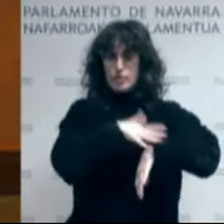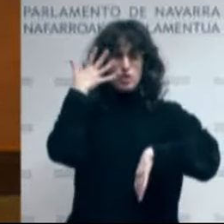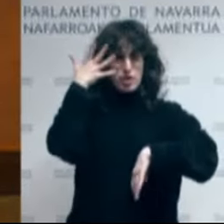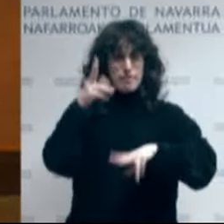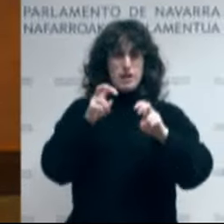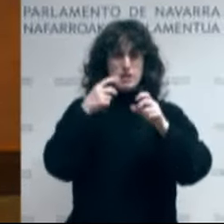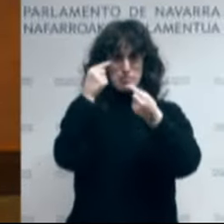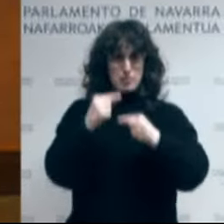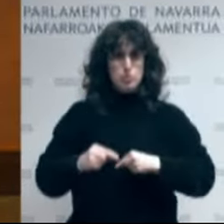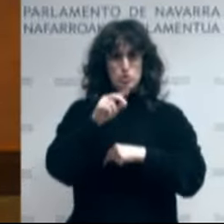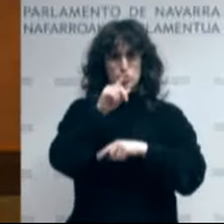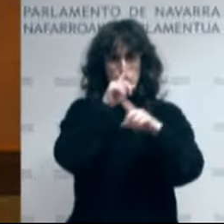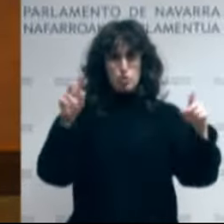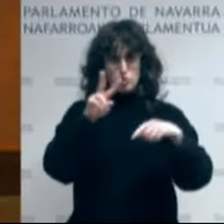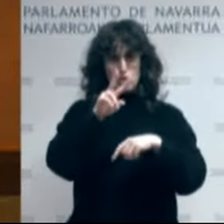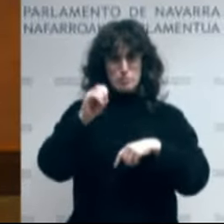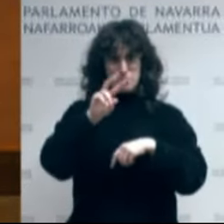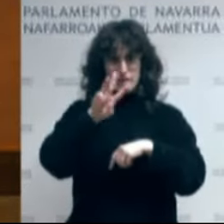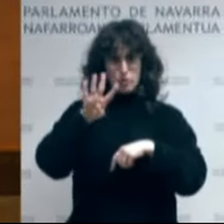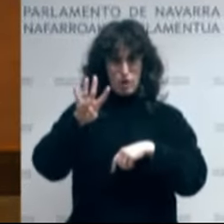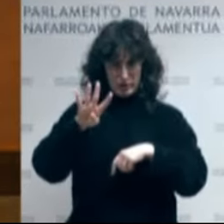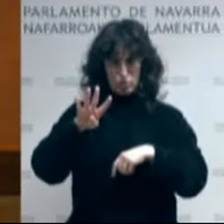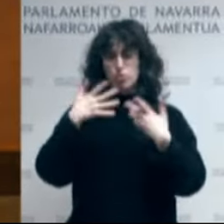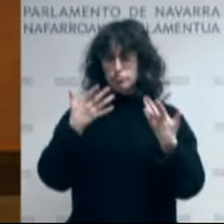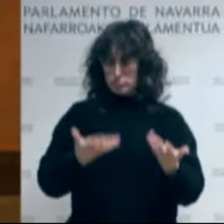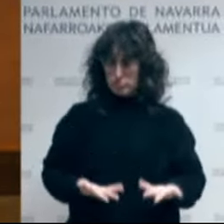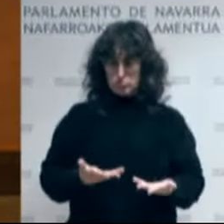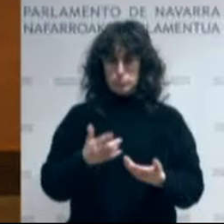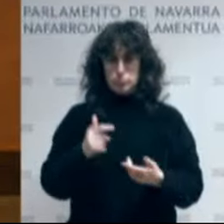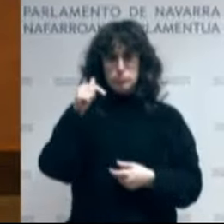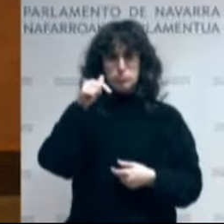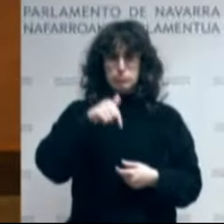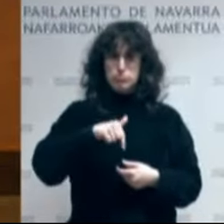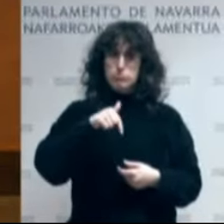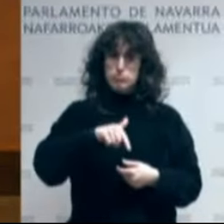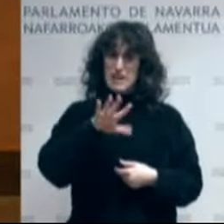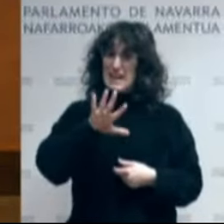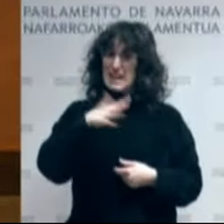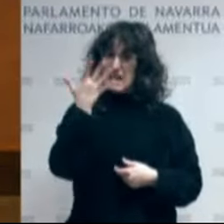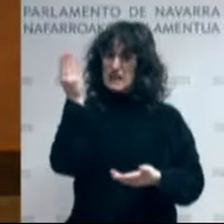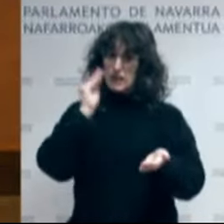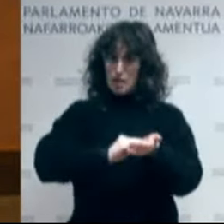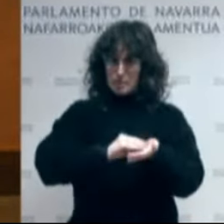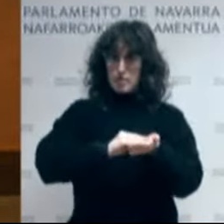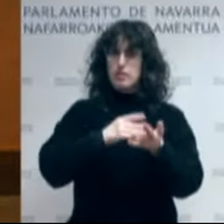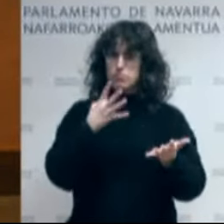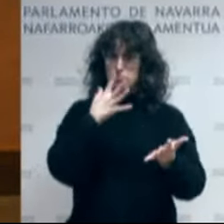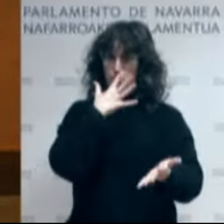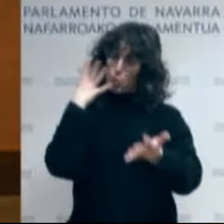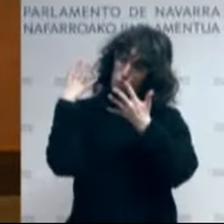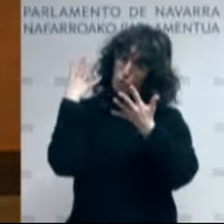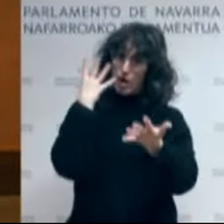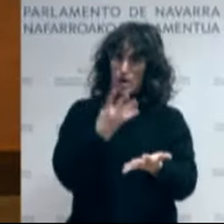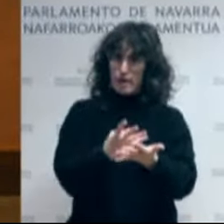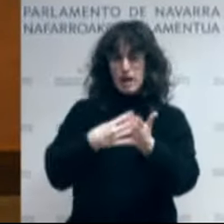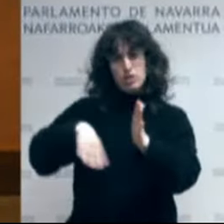gobernuarekin. Hau, bosgarren akordioa izan da eta bederatzi urtez eskuina baster